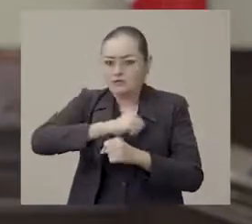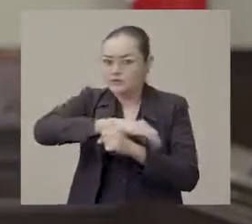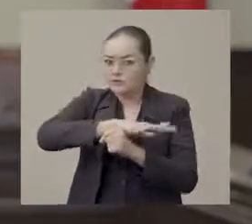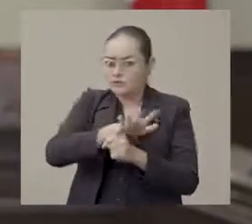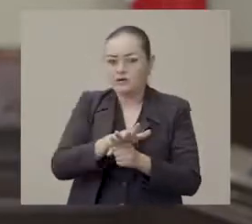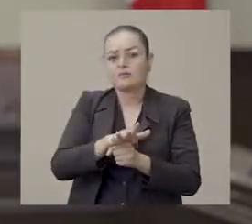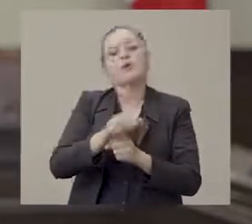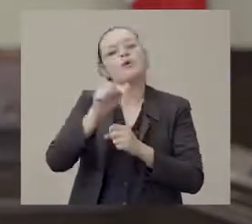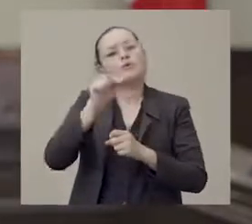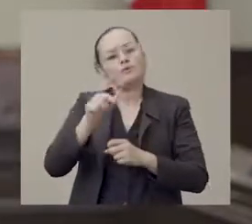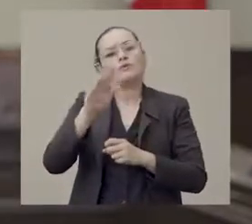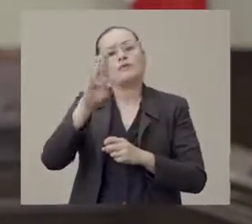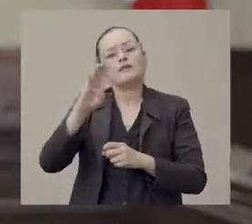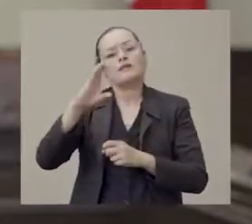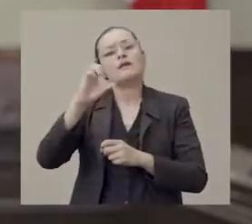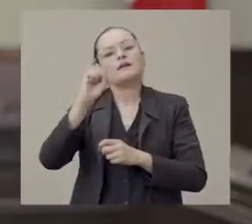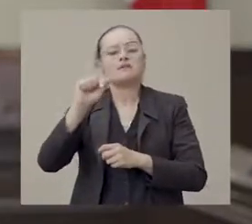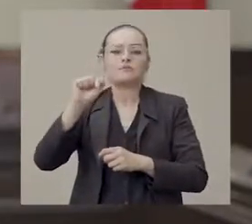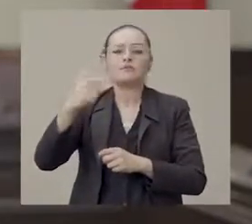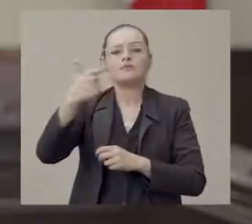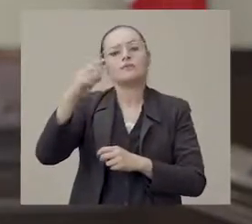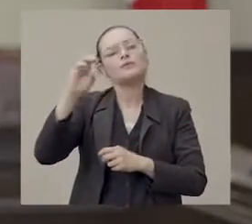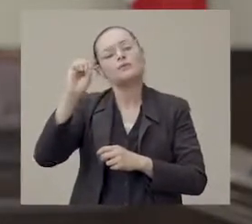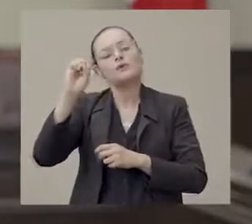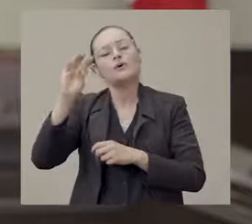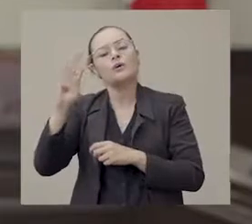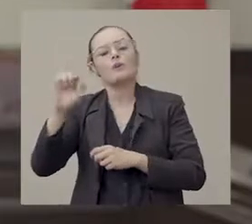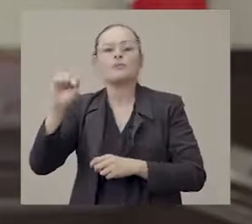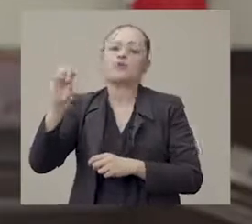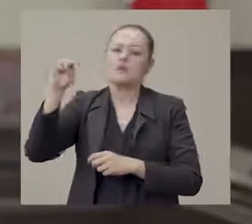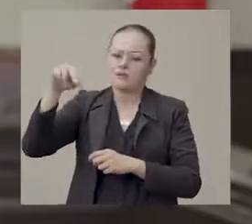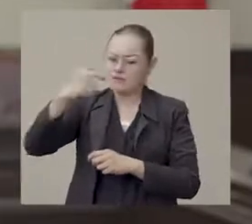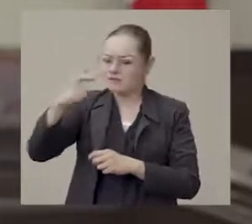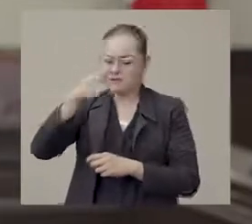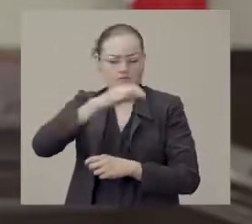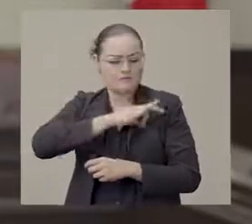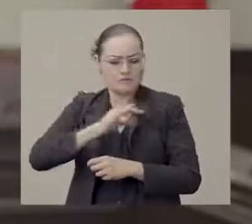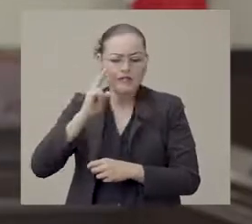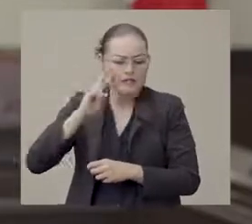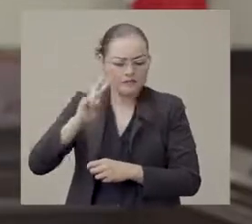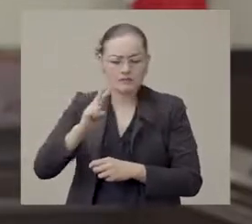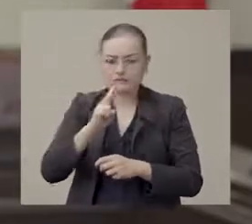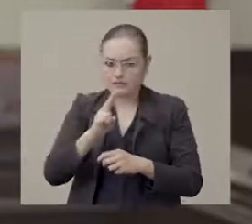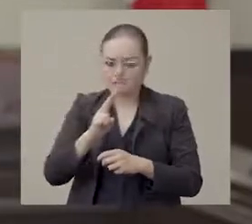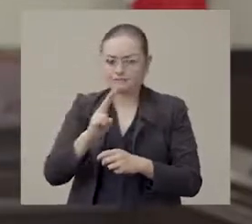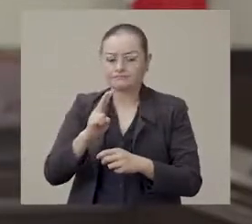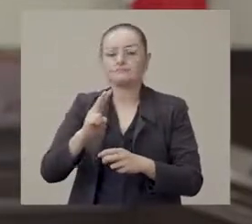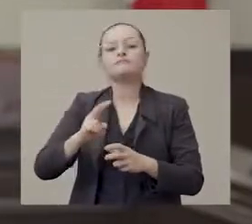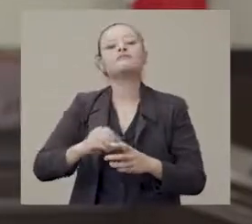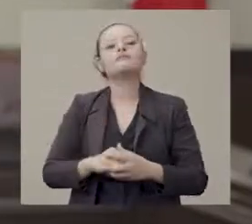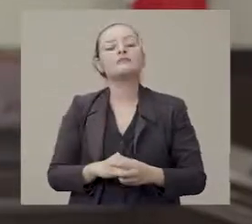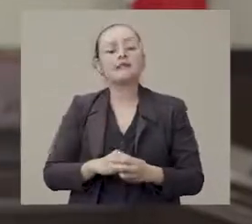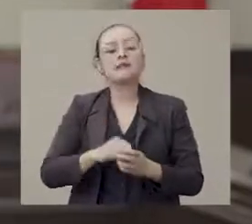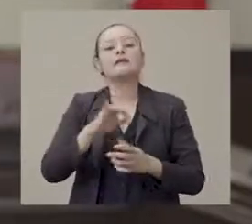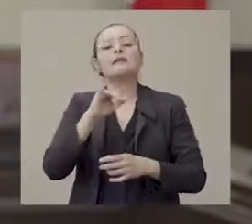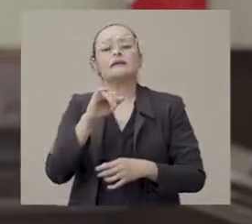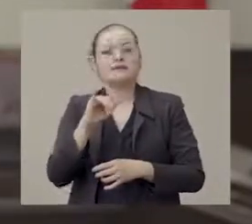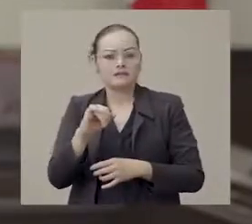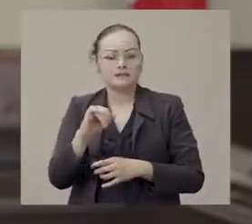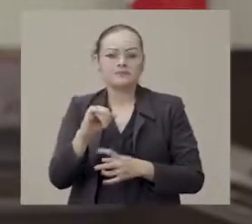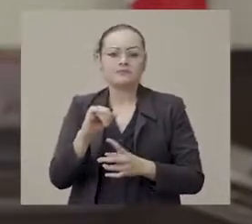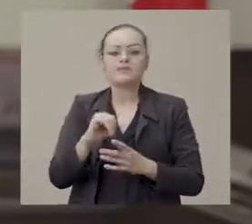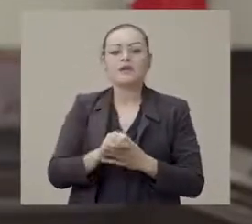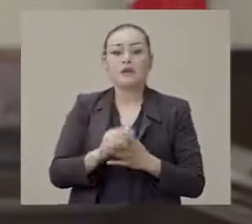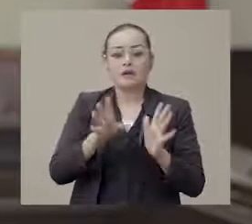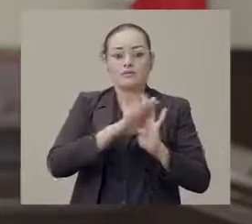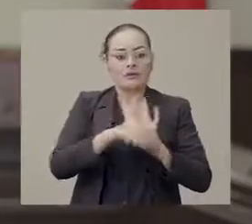de Internet que ya hemos señalado. En caso de que sea necesario denunciar violaciones a lo establecido, está también